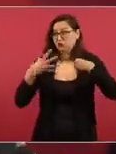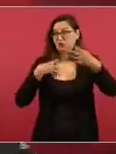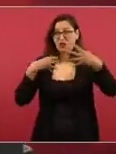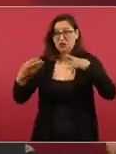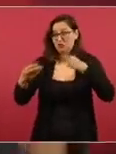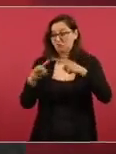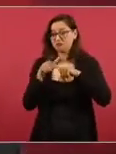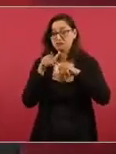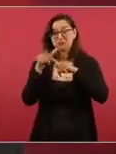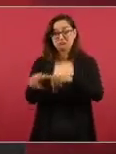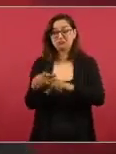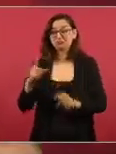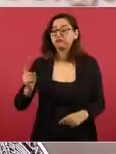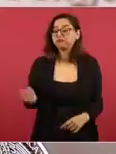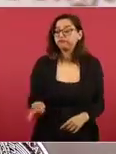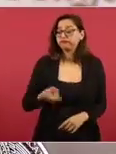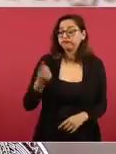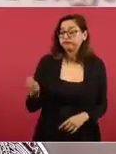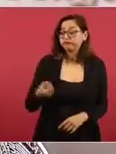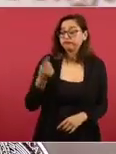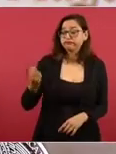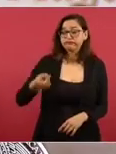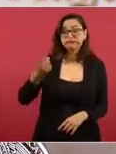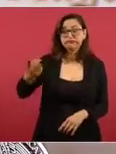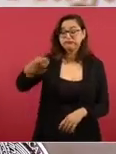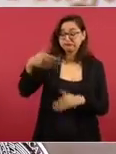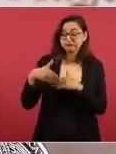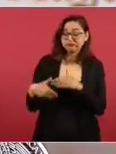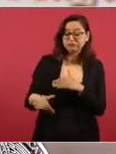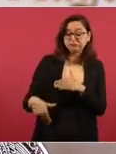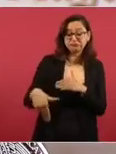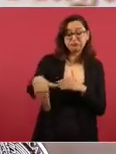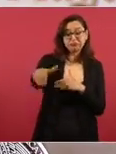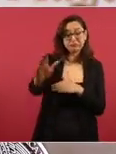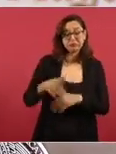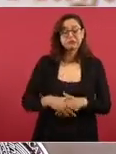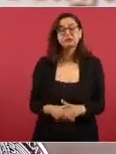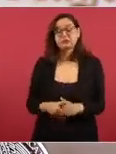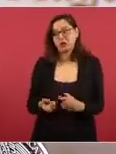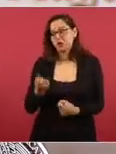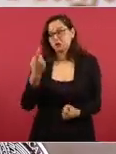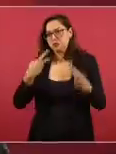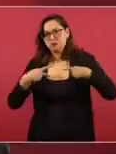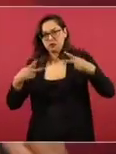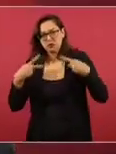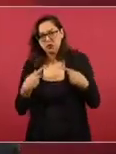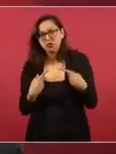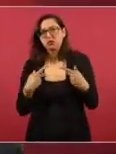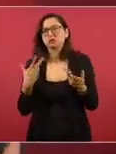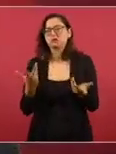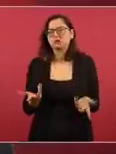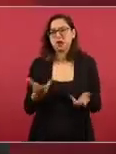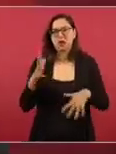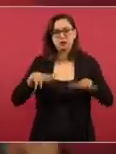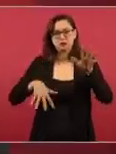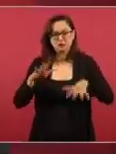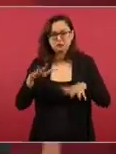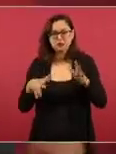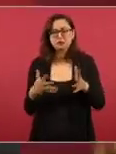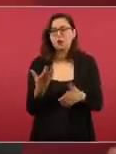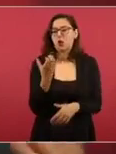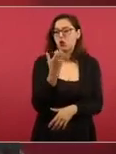cada vez más van a entrar en una fase estacional, lo más probable entre octubre y marzo y